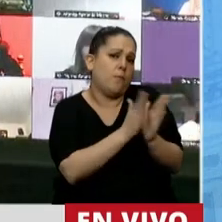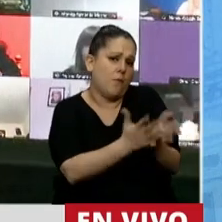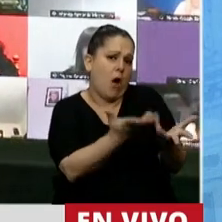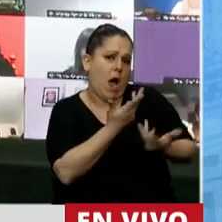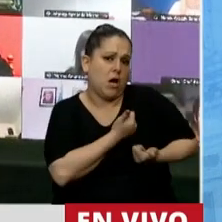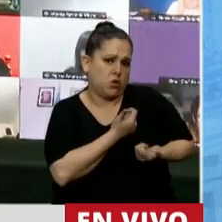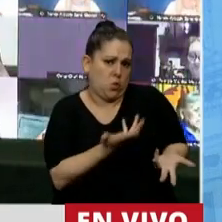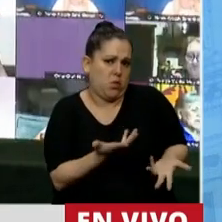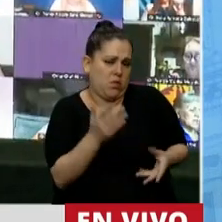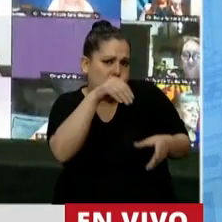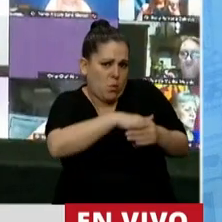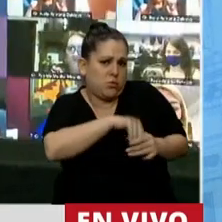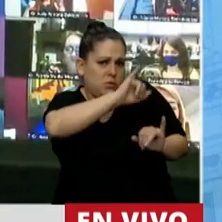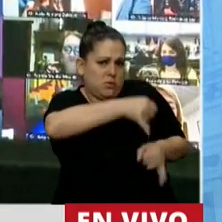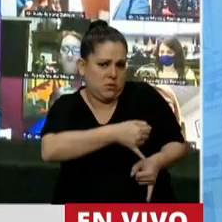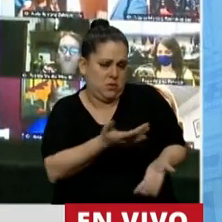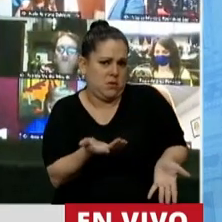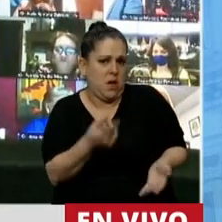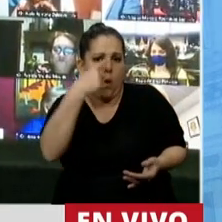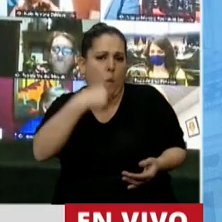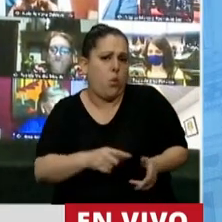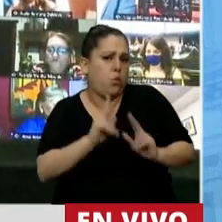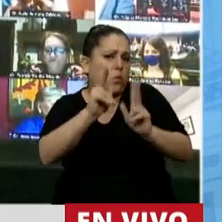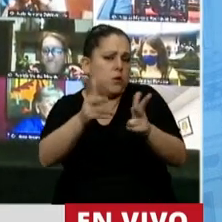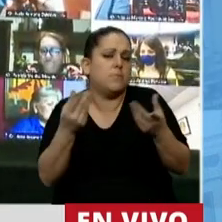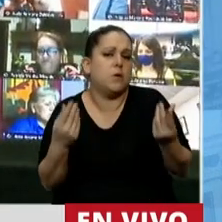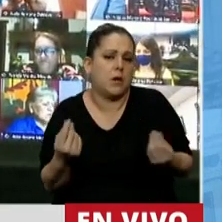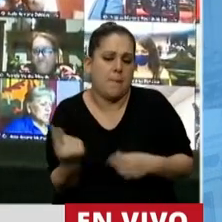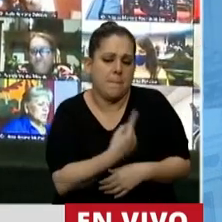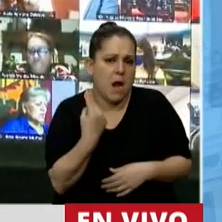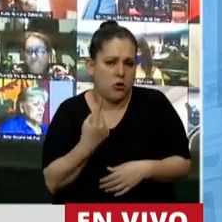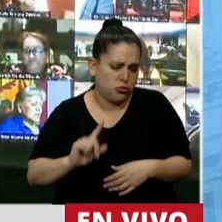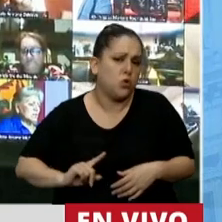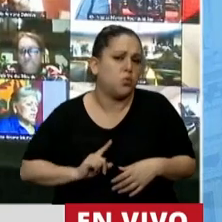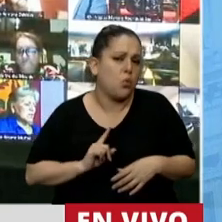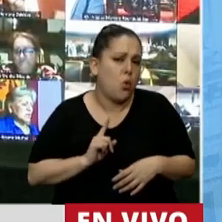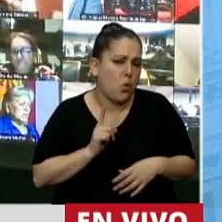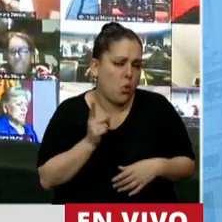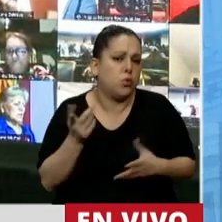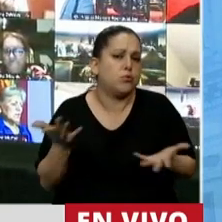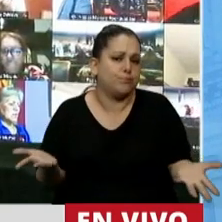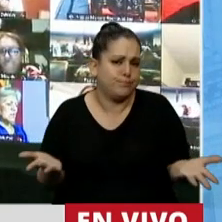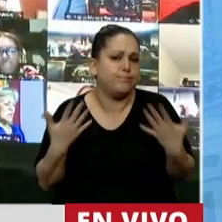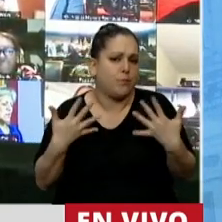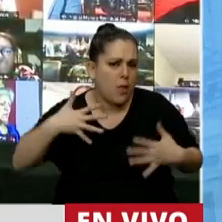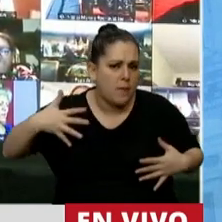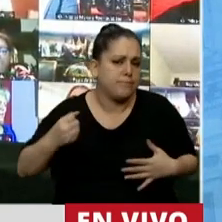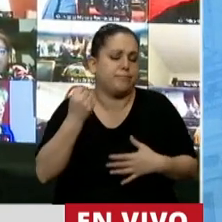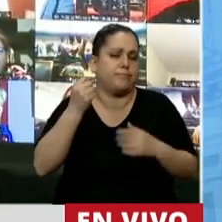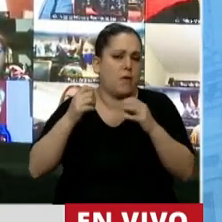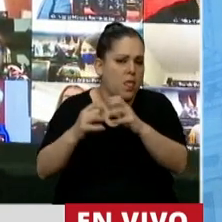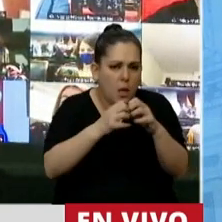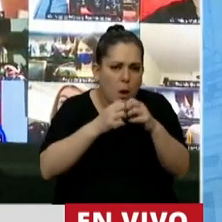porque es importante que nos acompañen. Y termino diciendo que para nosotros es un orgullo haber podido generar este debate,